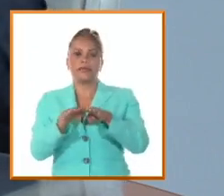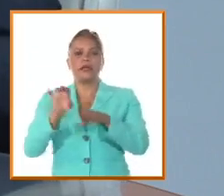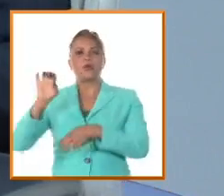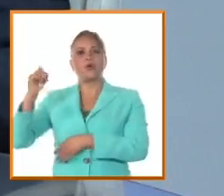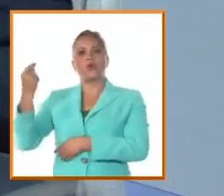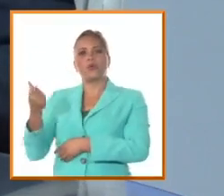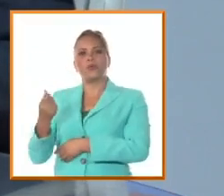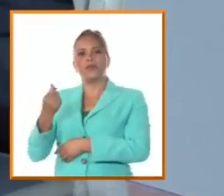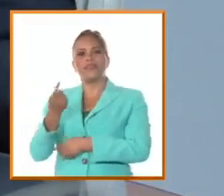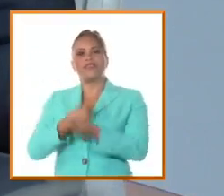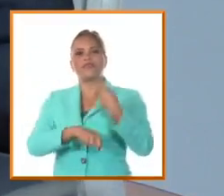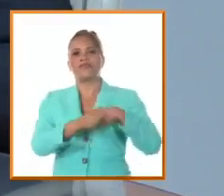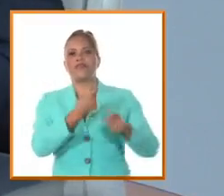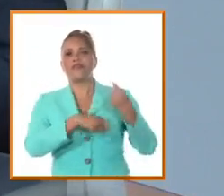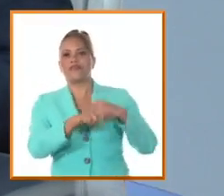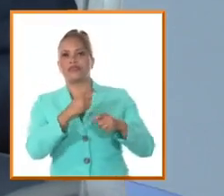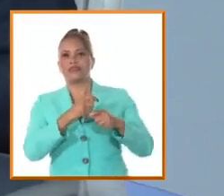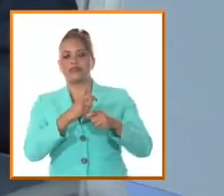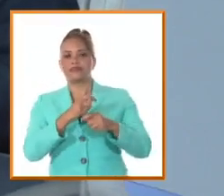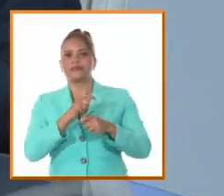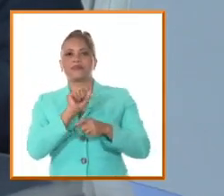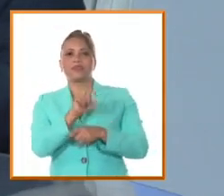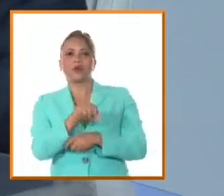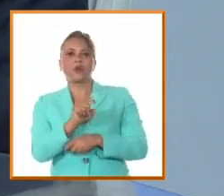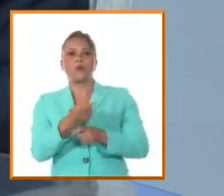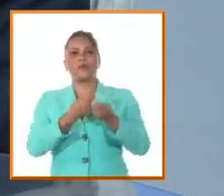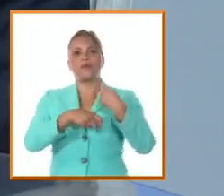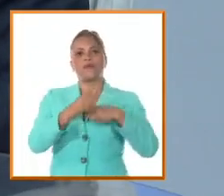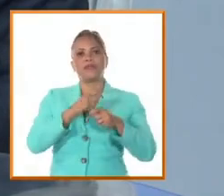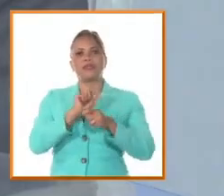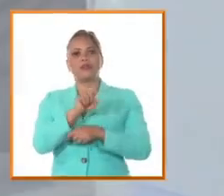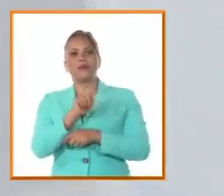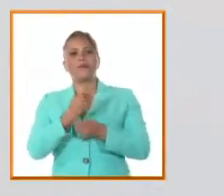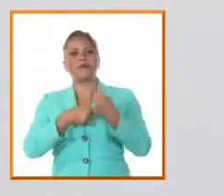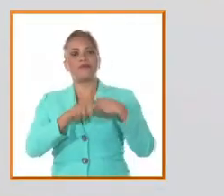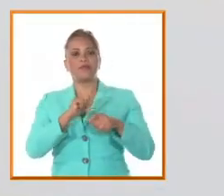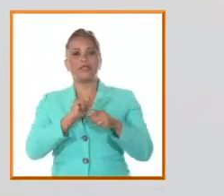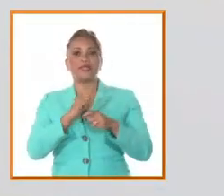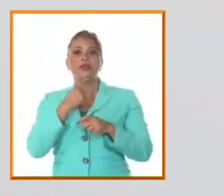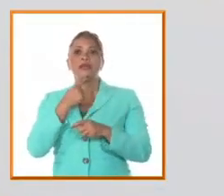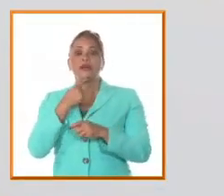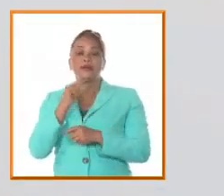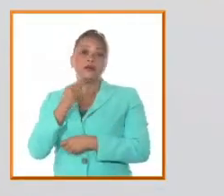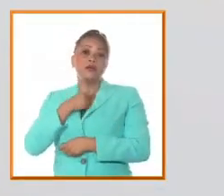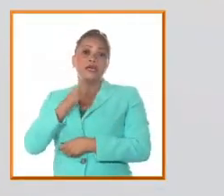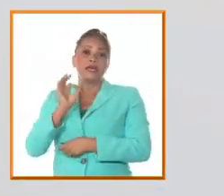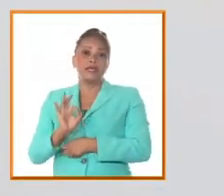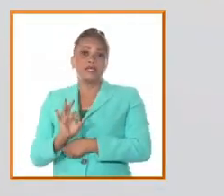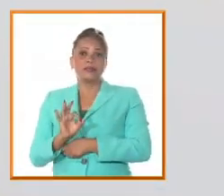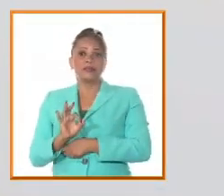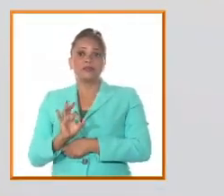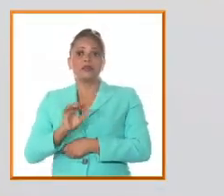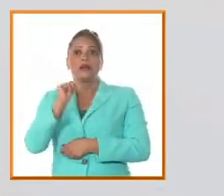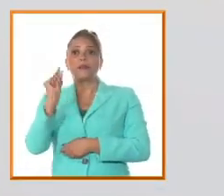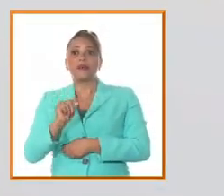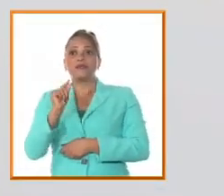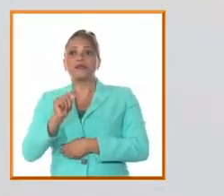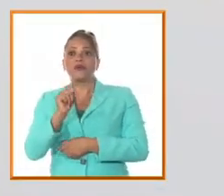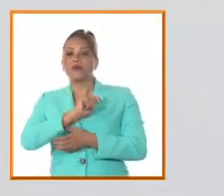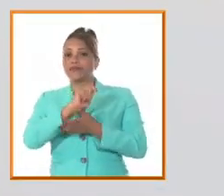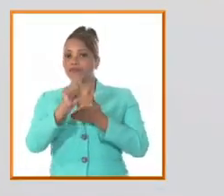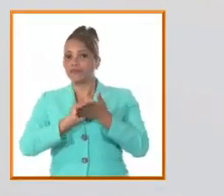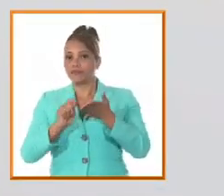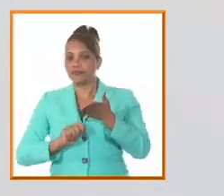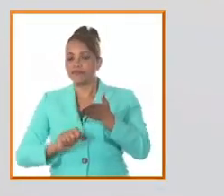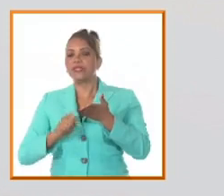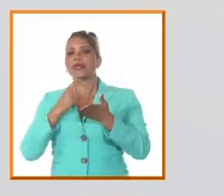la economía del contrabando. Por eso no es casual que sea un escribano de Puerto Príncipe, Silvestre de Balboa y Troya de Quesada,